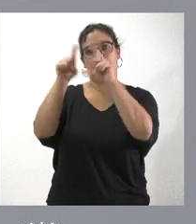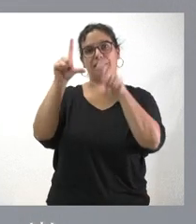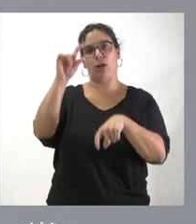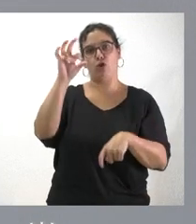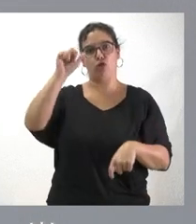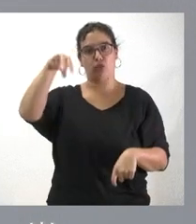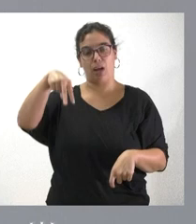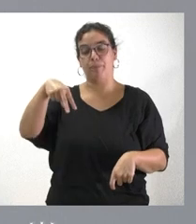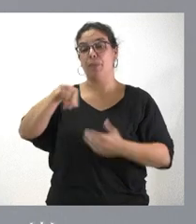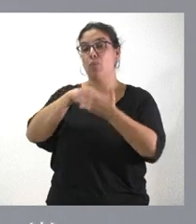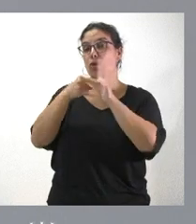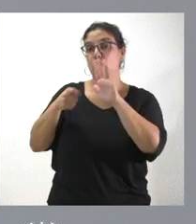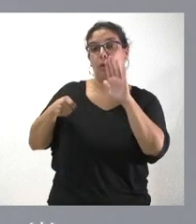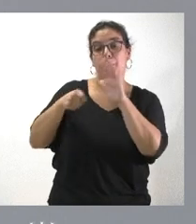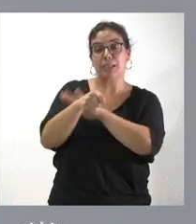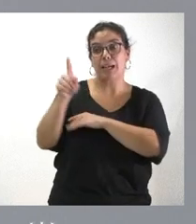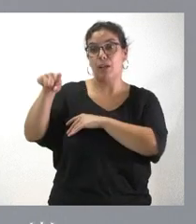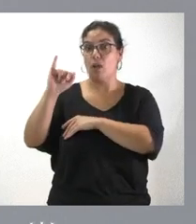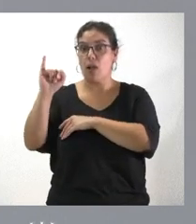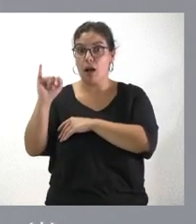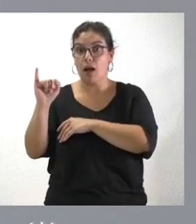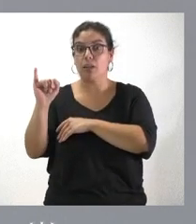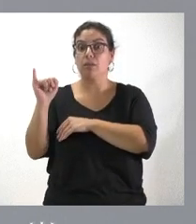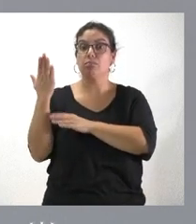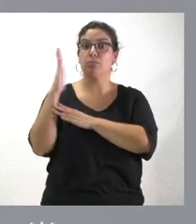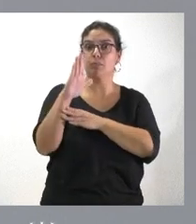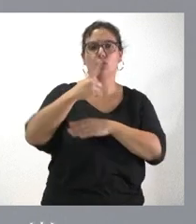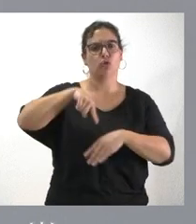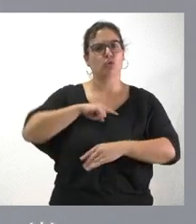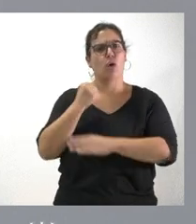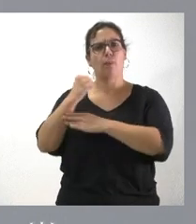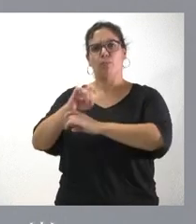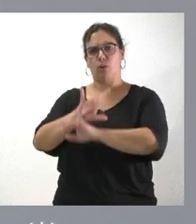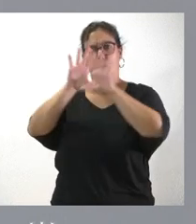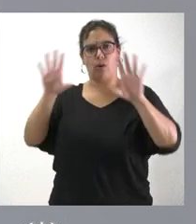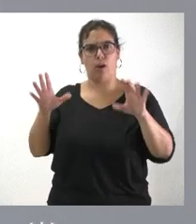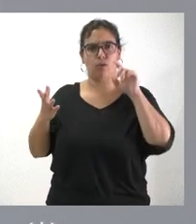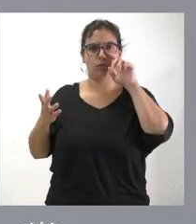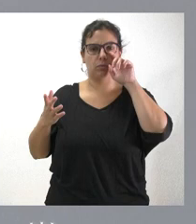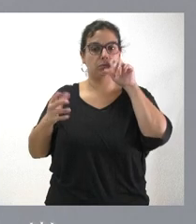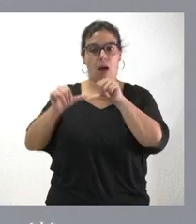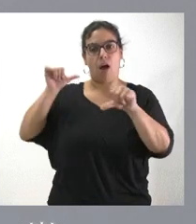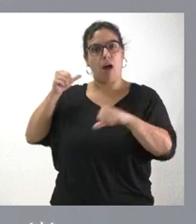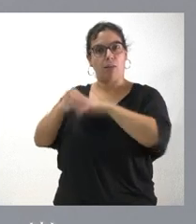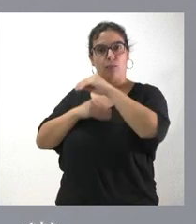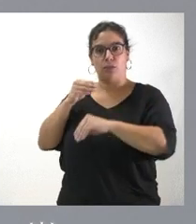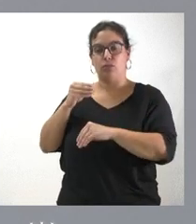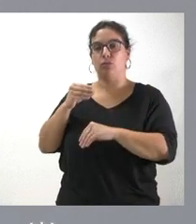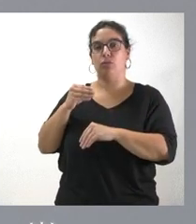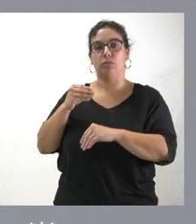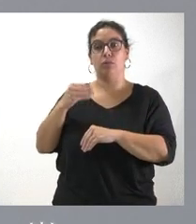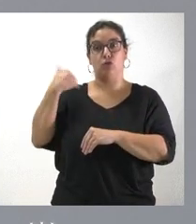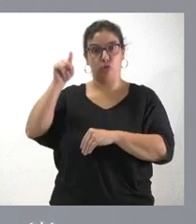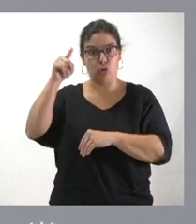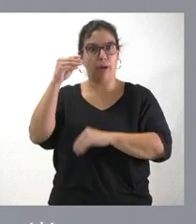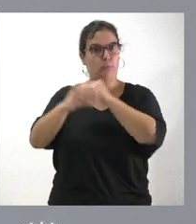inversión que tenga Lausanne para poder desarrollar, pues va a contar con el apoyo de la Junta de Castilla y León. Lo hemos hecho en el pasado, lo hemos hecho en Soria